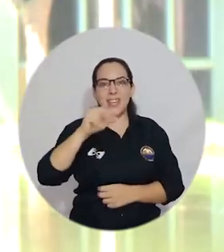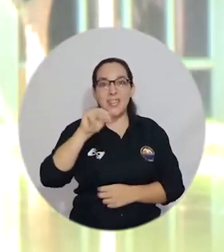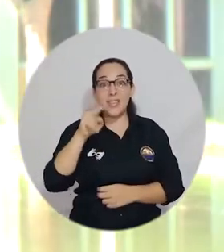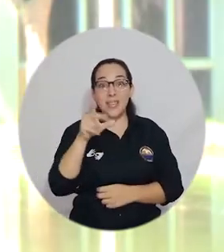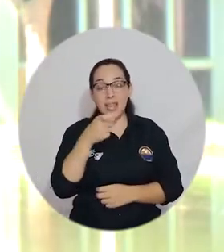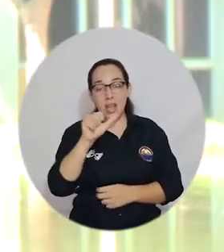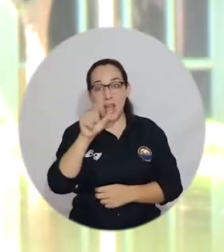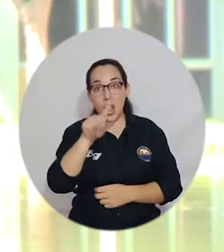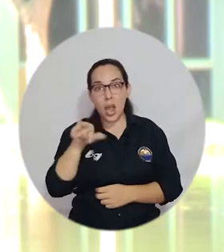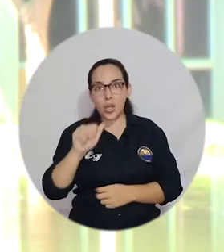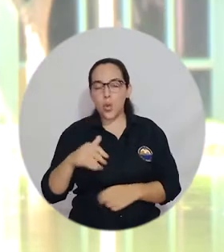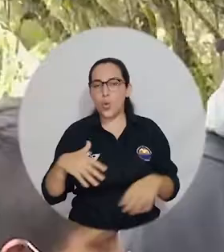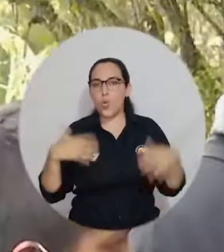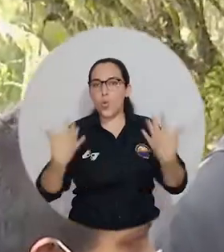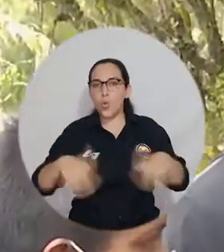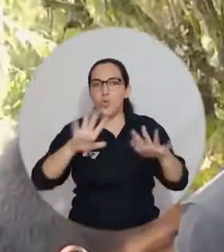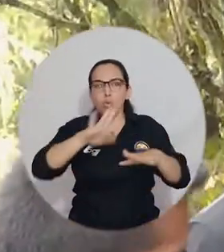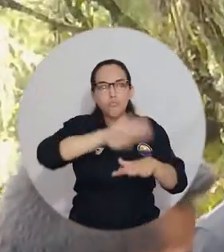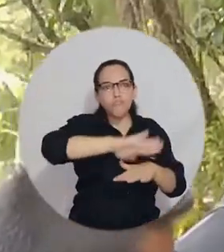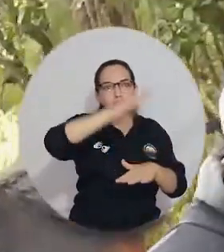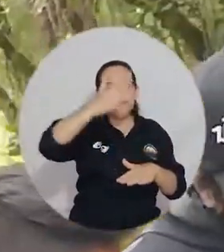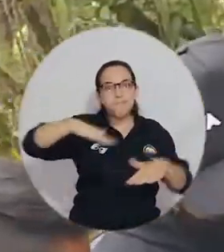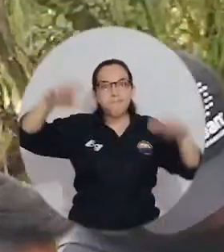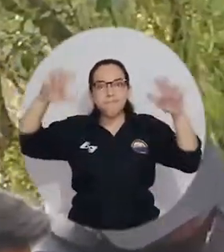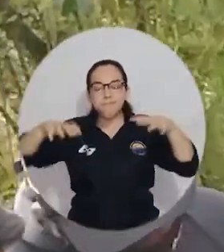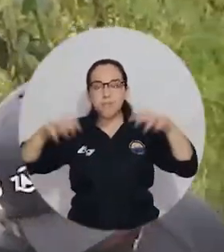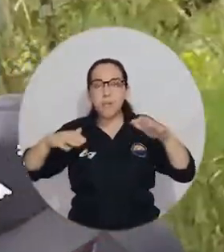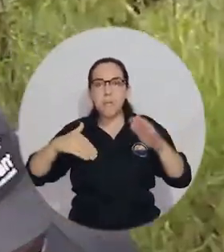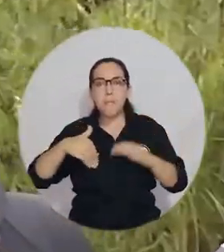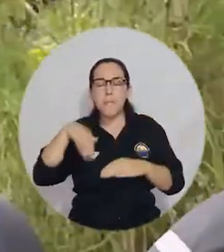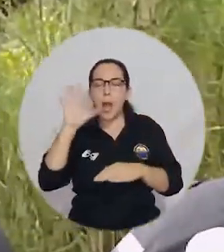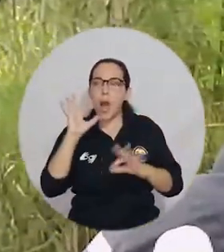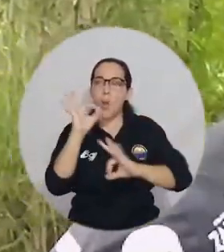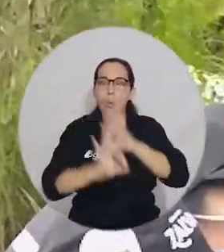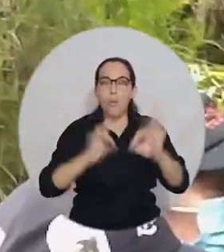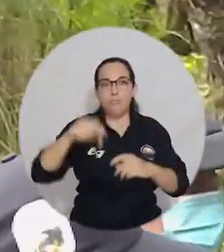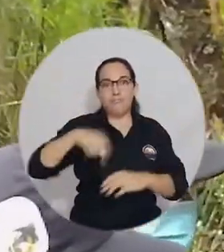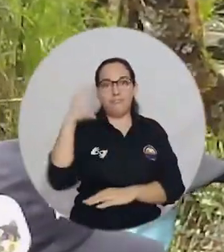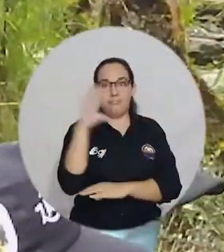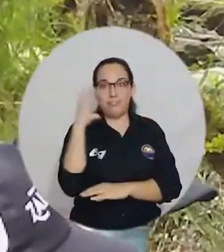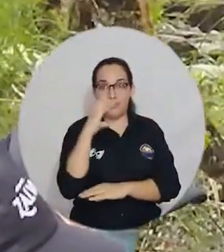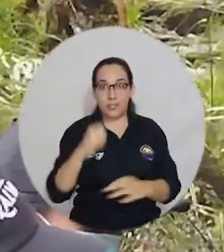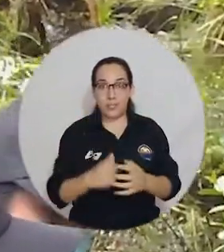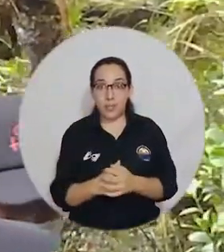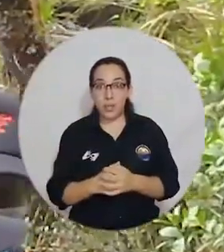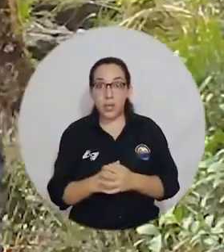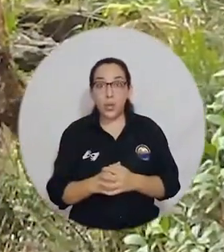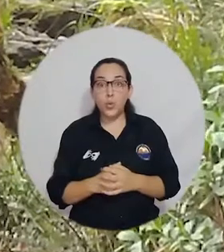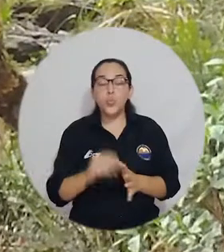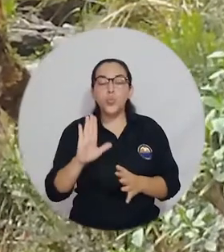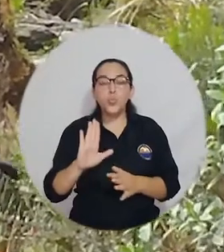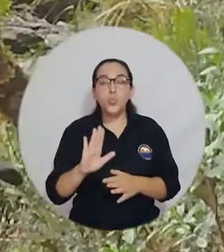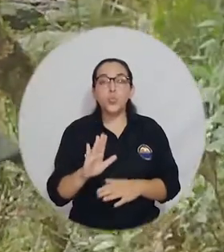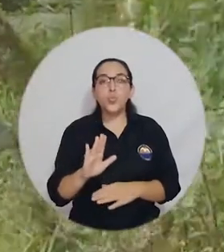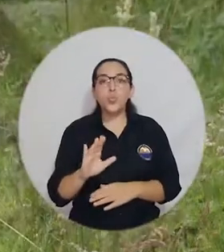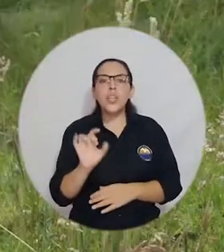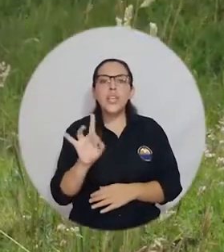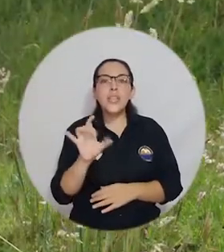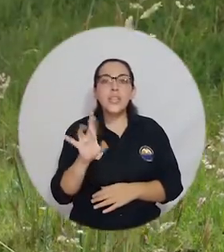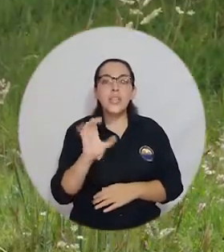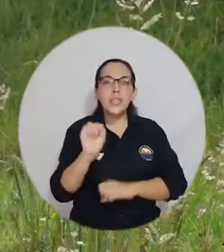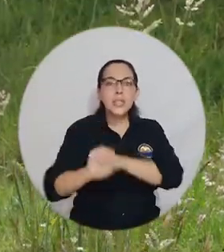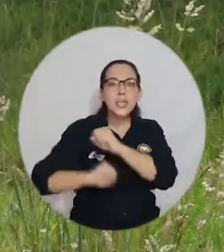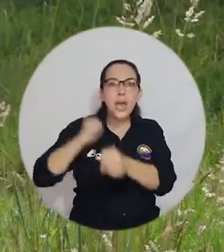uno de los parques con el complejo de páramo más cuidado aquí en Colombia. Tanto así que en los últimos